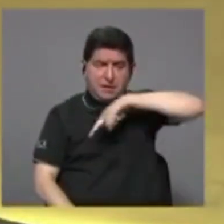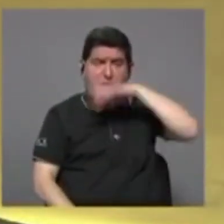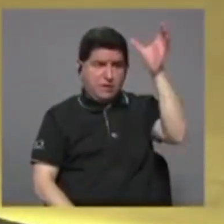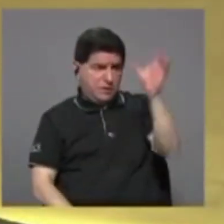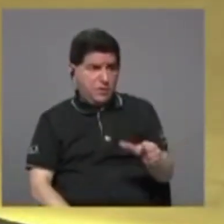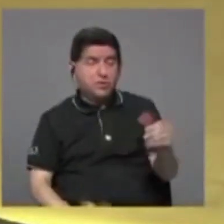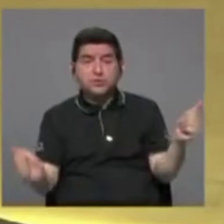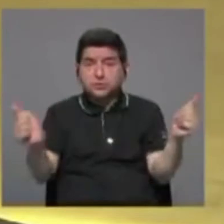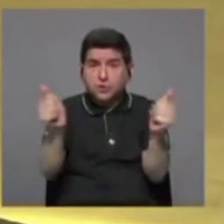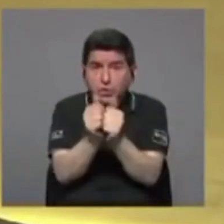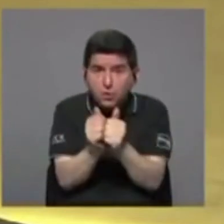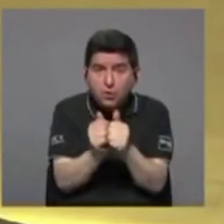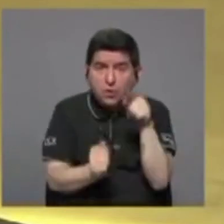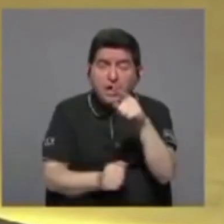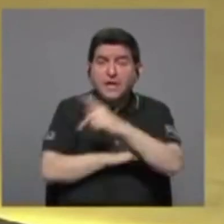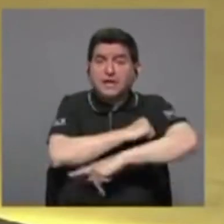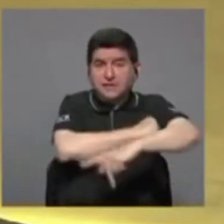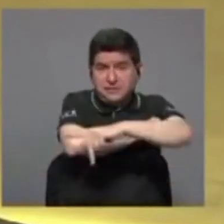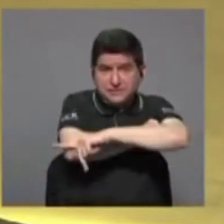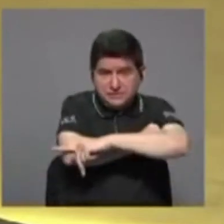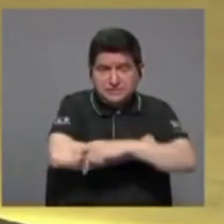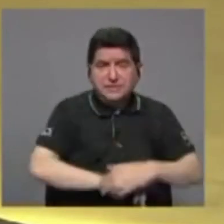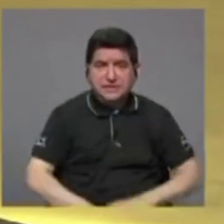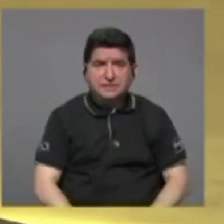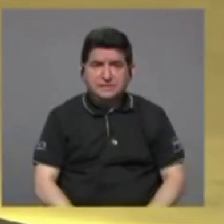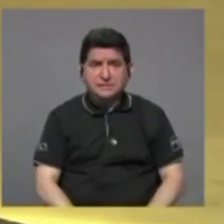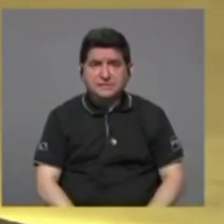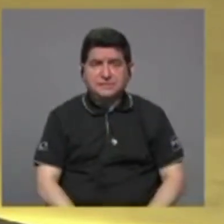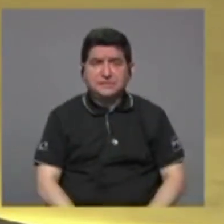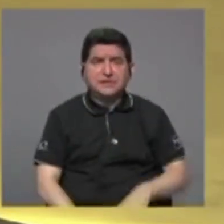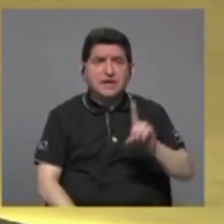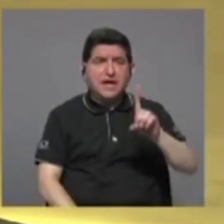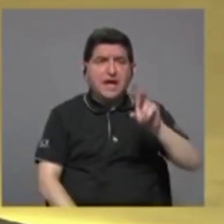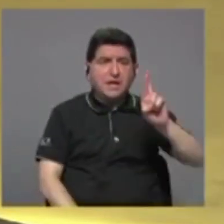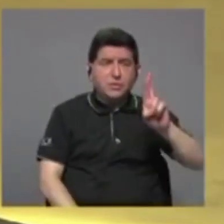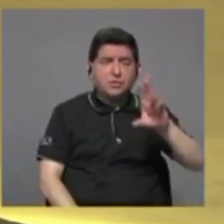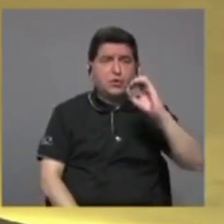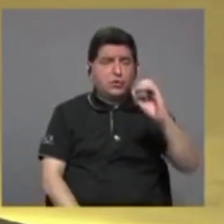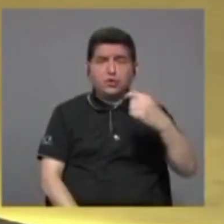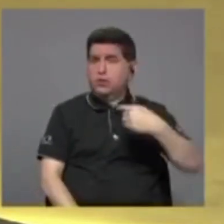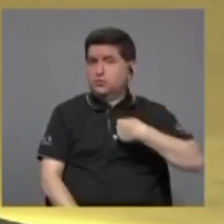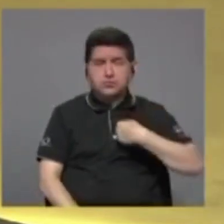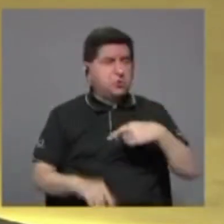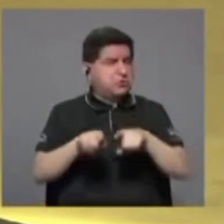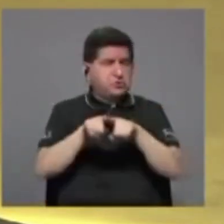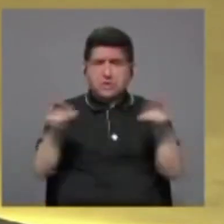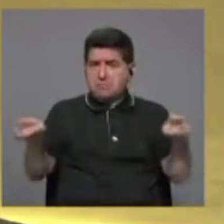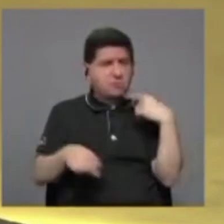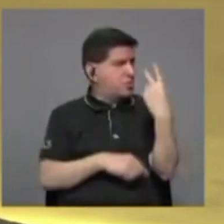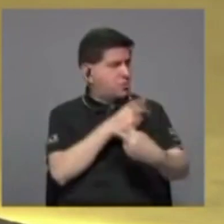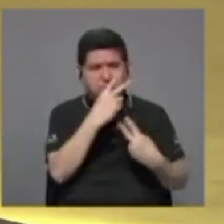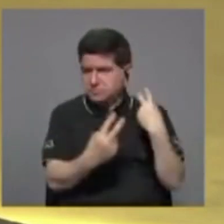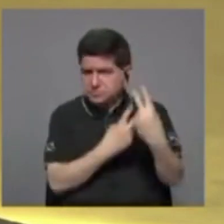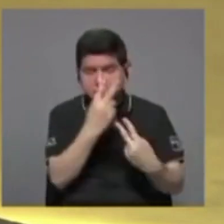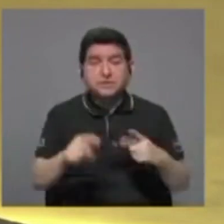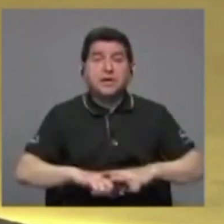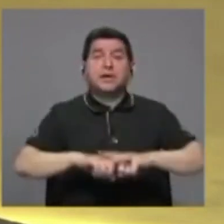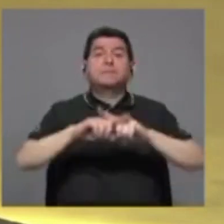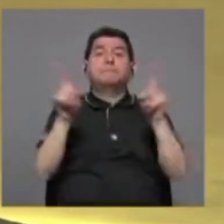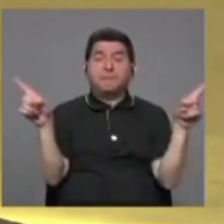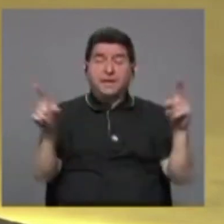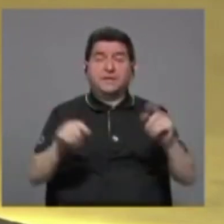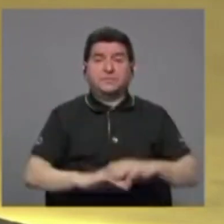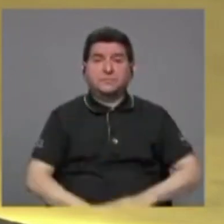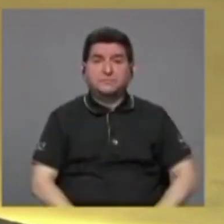con este país que ni el doctor Otero ni yo hemos visitado, pero que